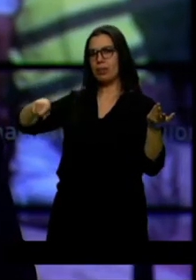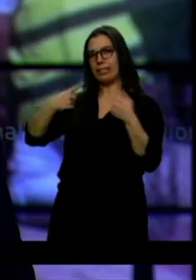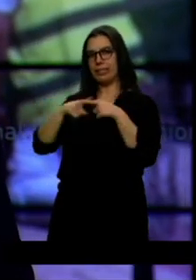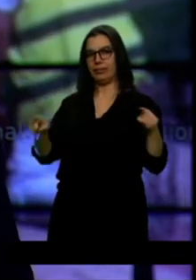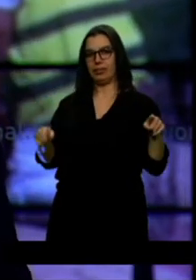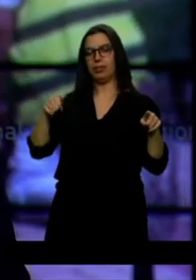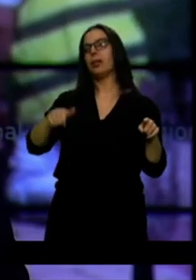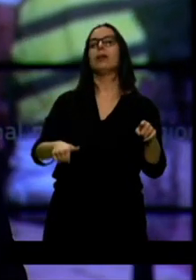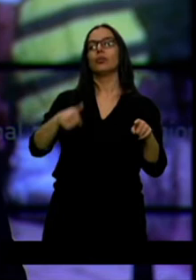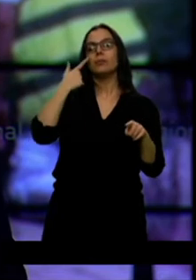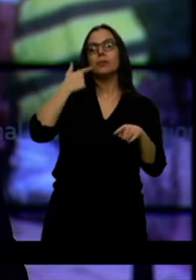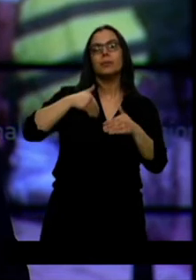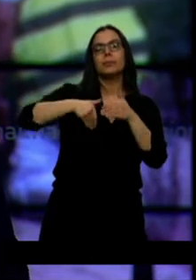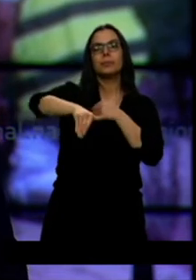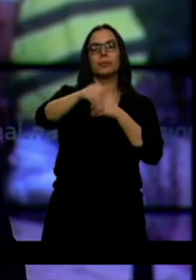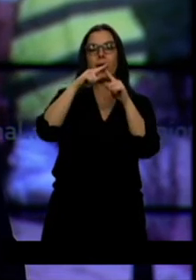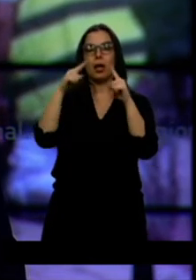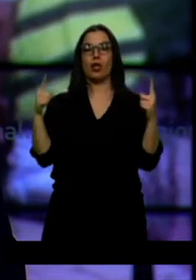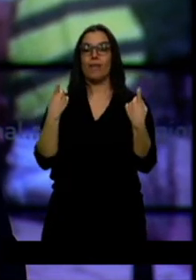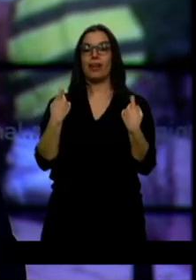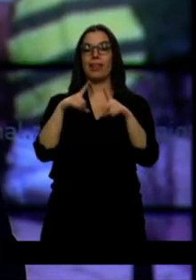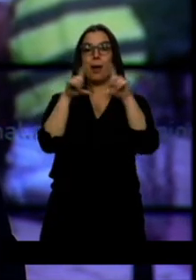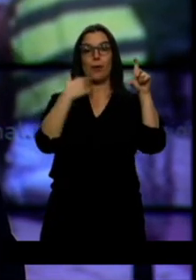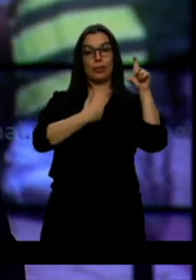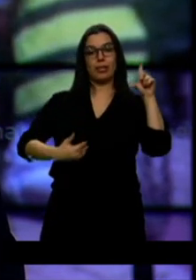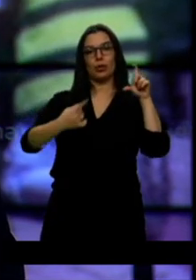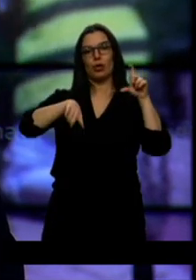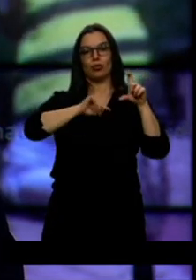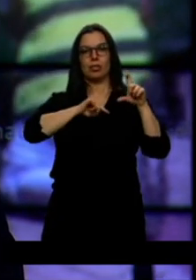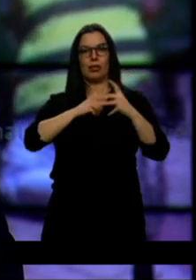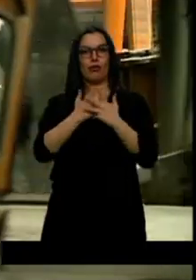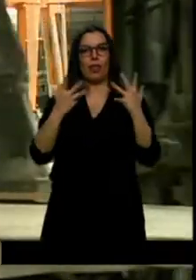Falta dar confianza a los empresarios y acabar con la incertidumbre política.